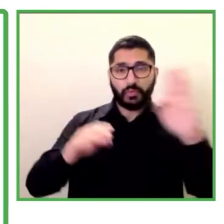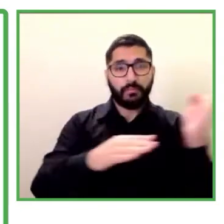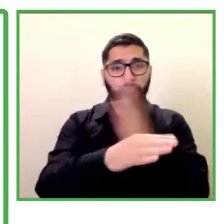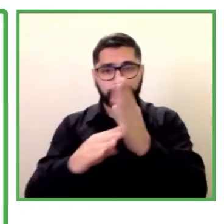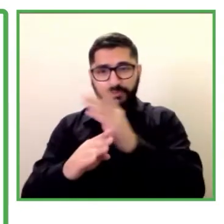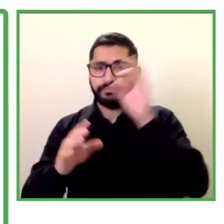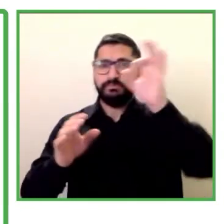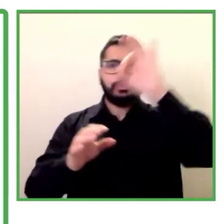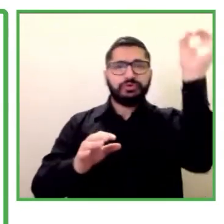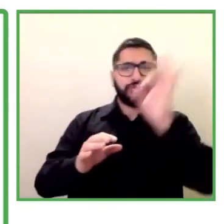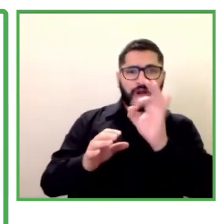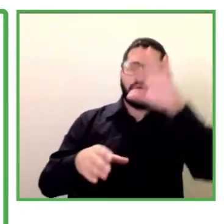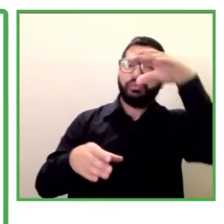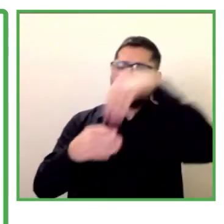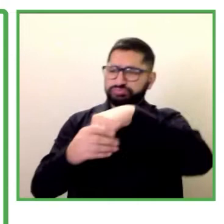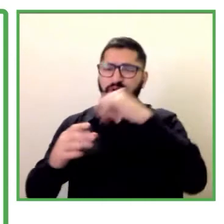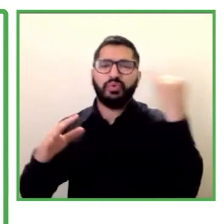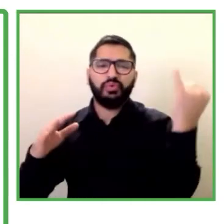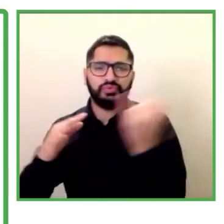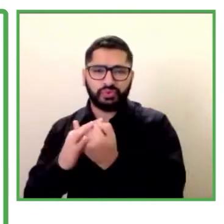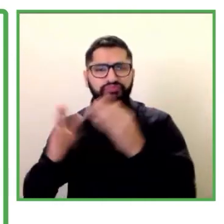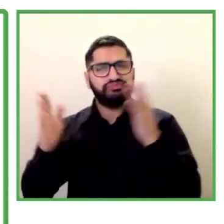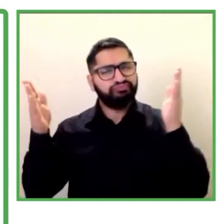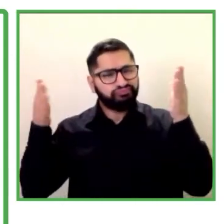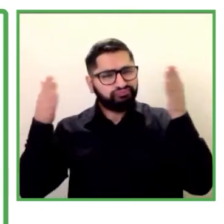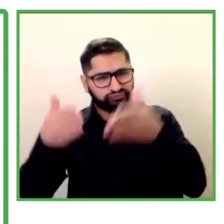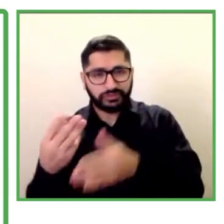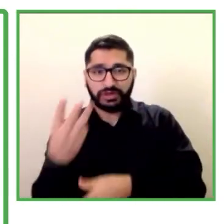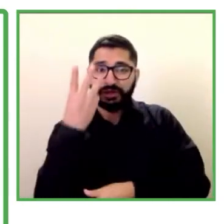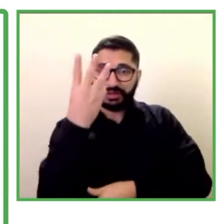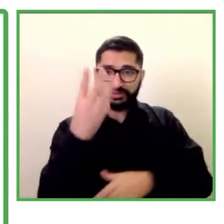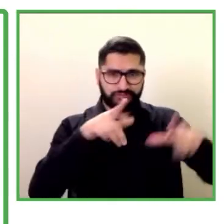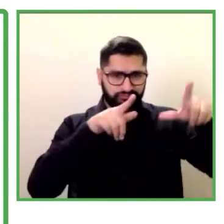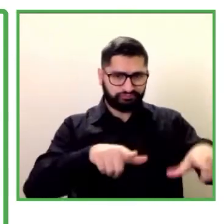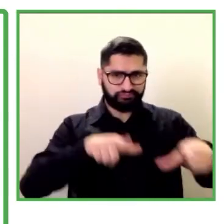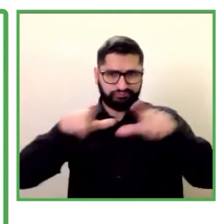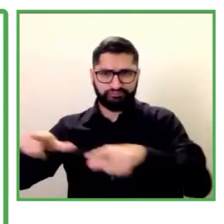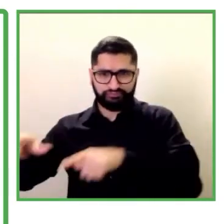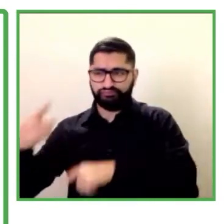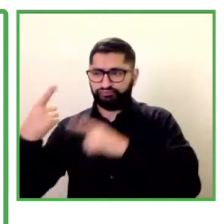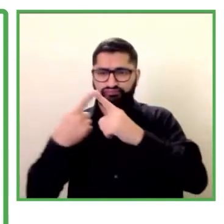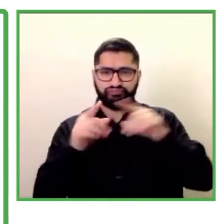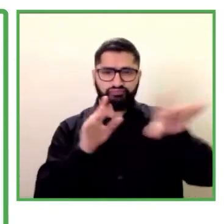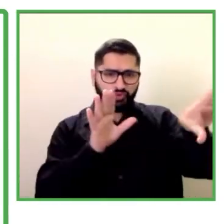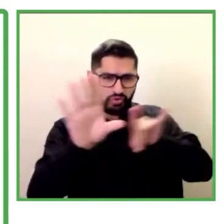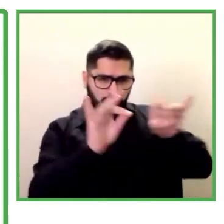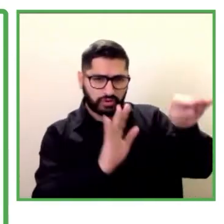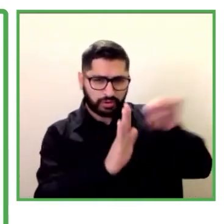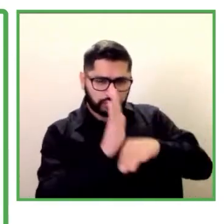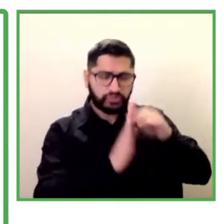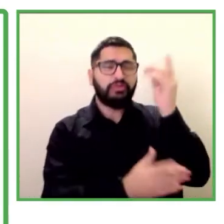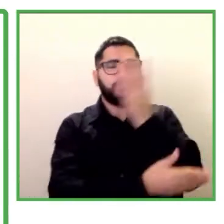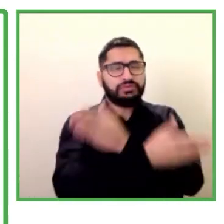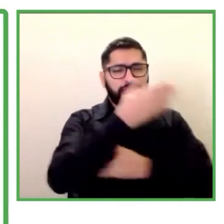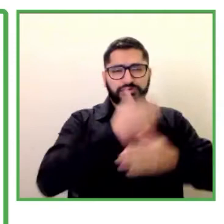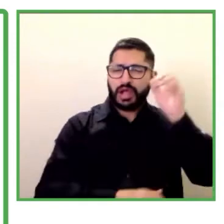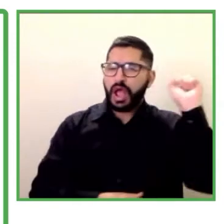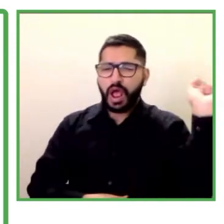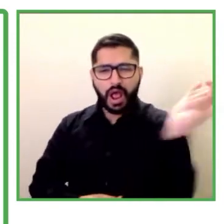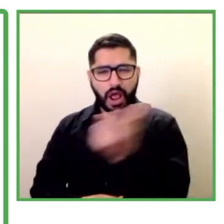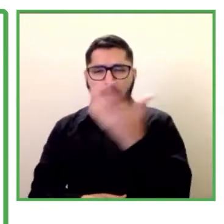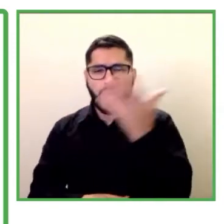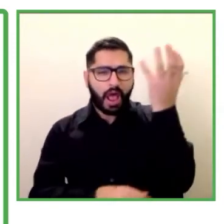tres áreas la contratación de personas con discapacidad y todo lo que involucra cambio de cultura generación de políticas